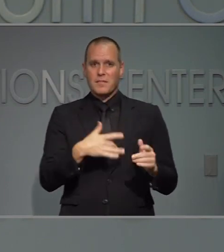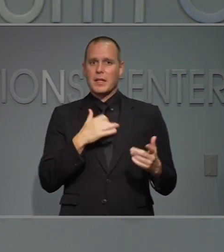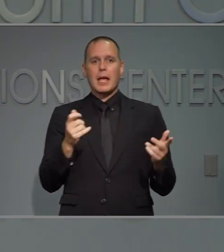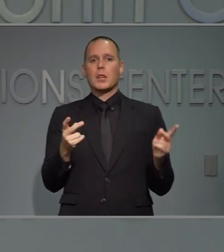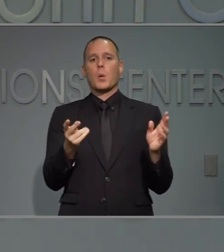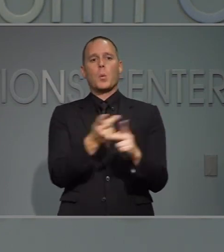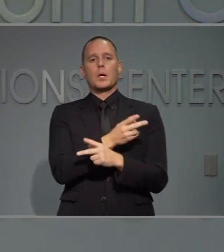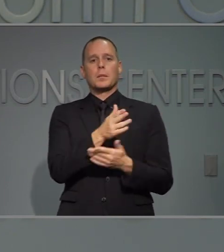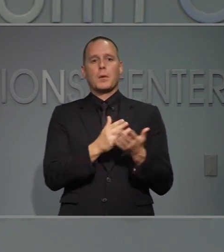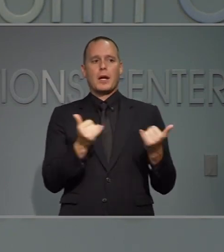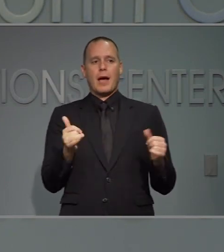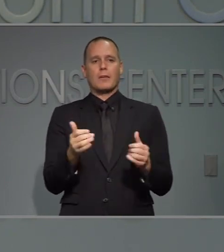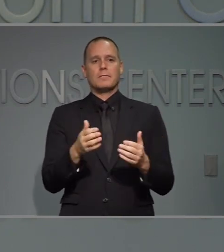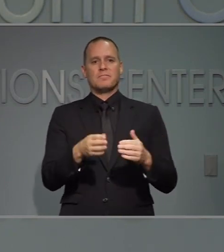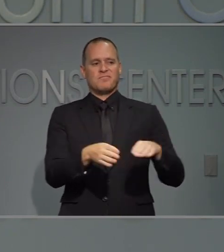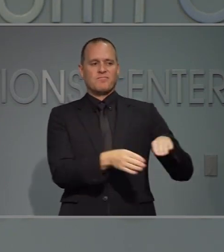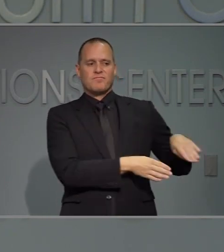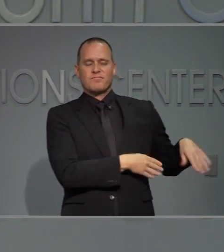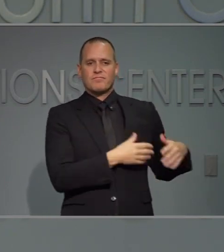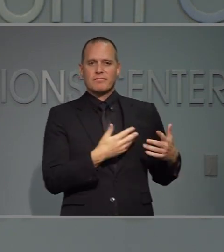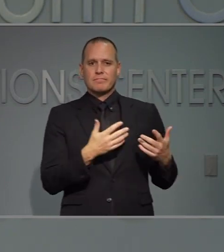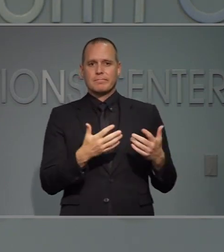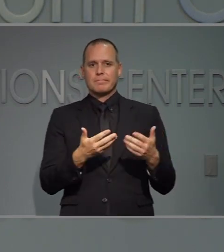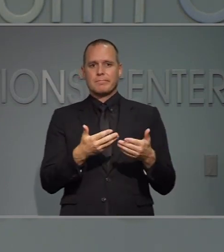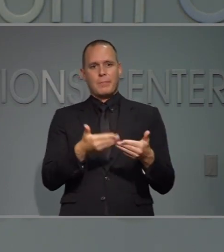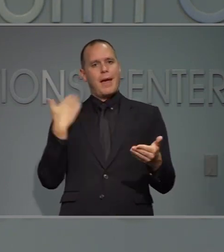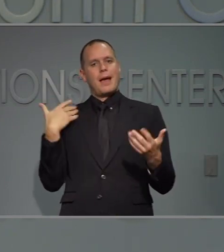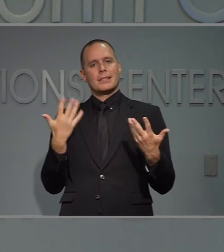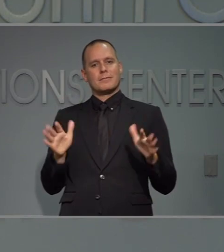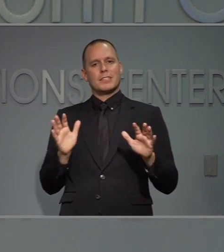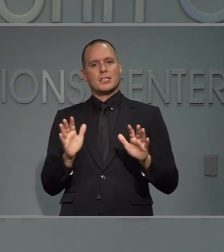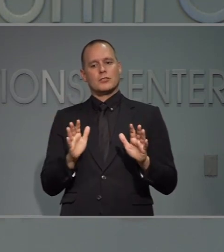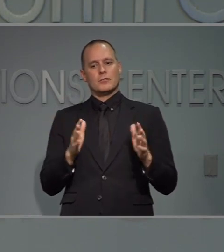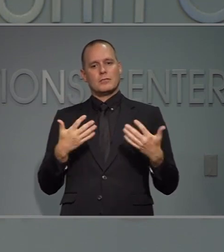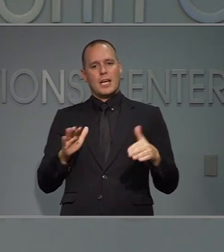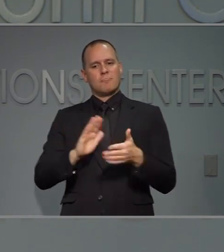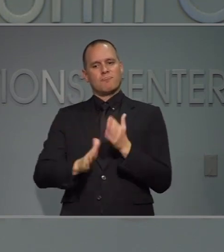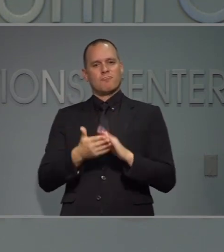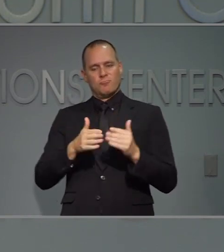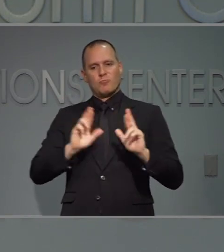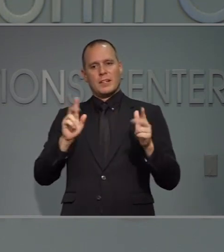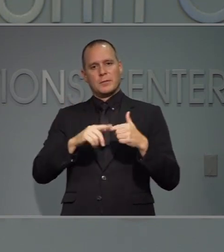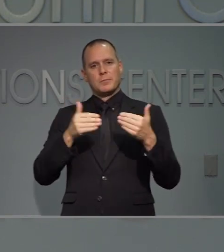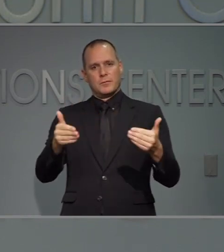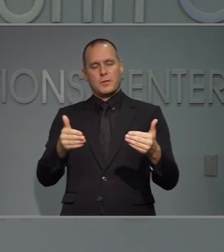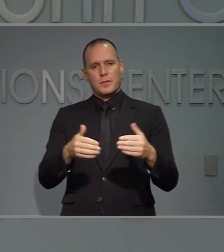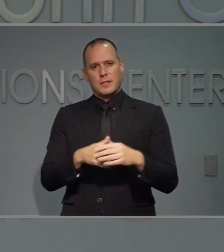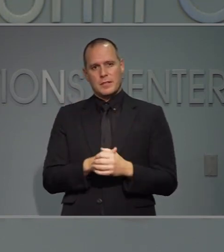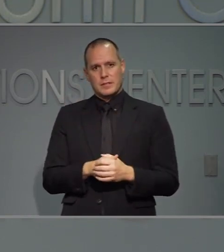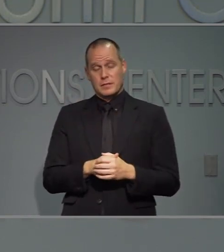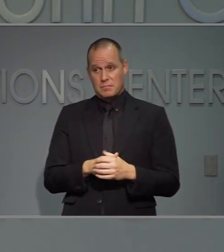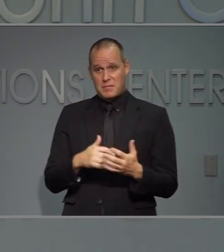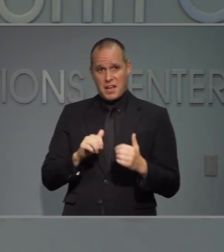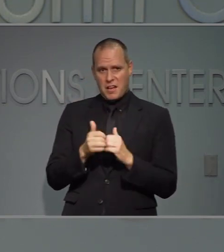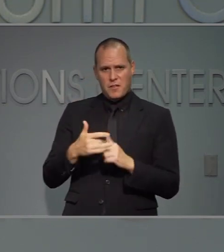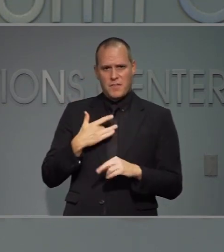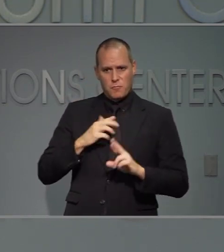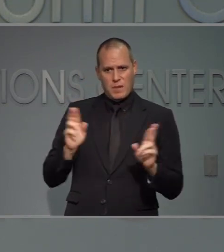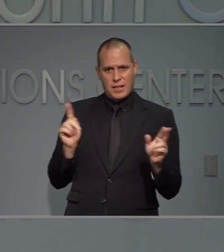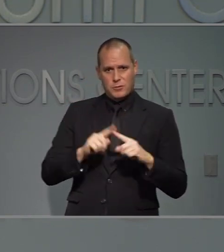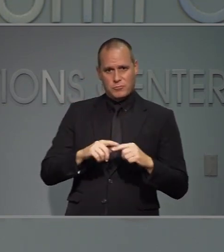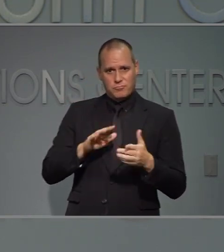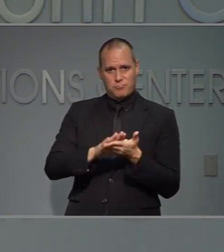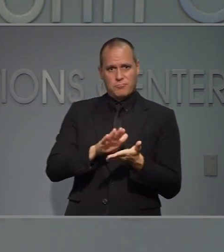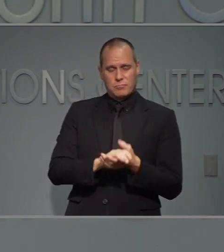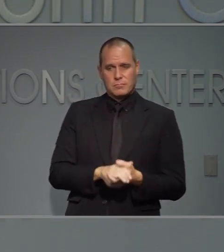este COVID diecinueve en Carolina del Norte respuesta. Estamos muy emocionados porque se inicie el año escolar. Nuestro trabajo